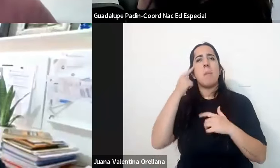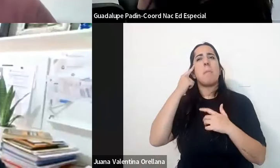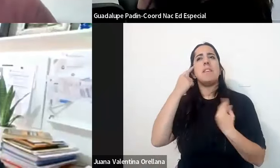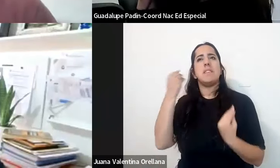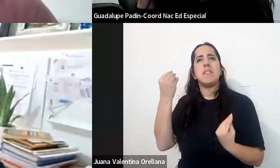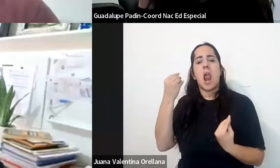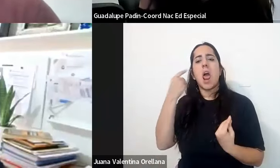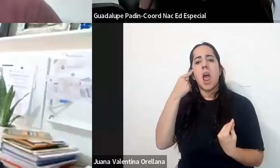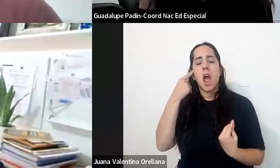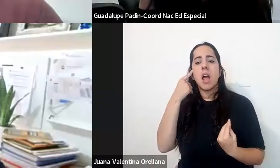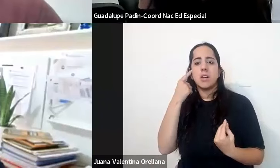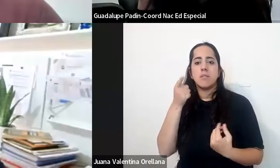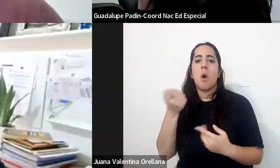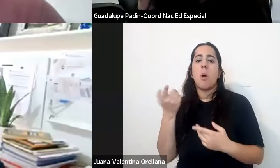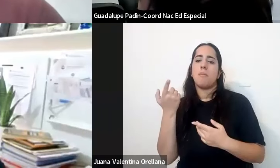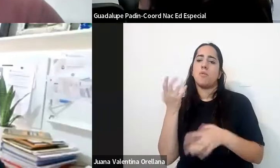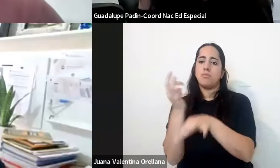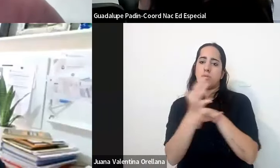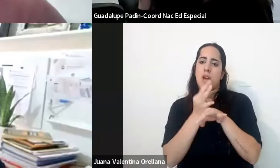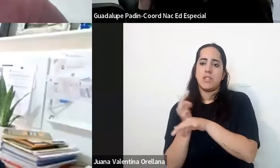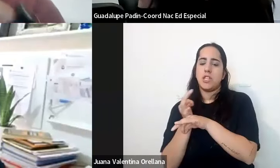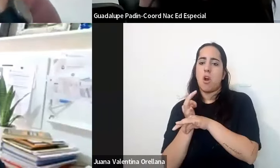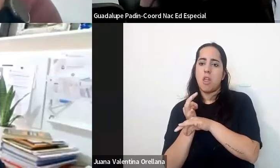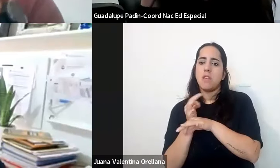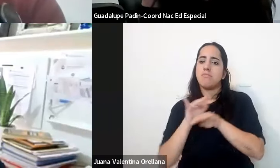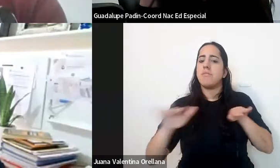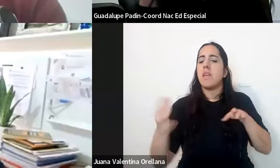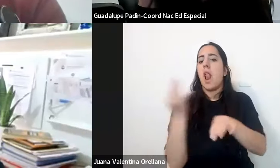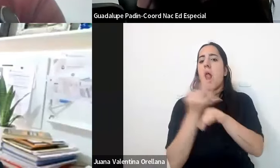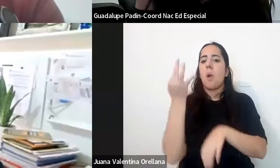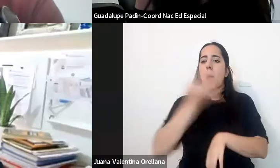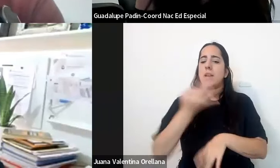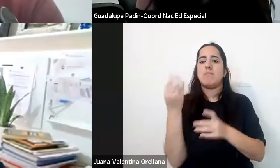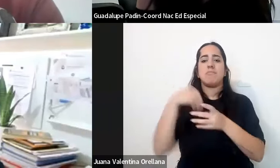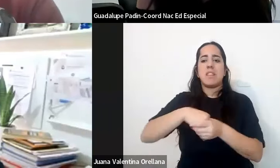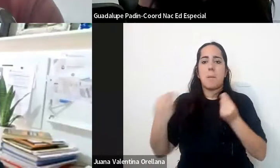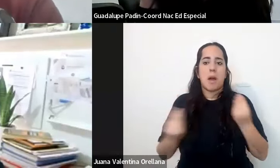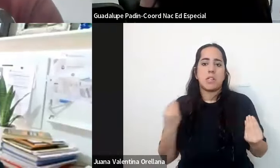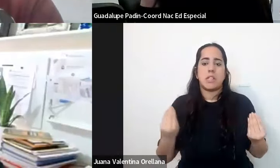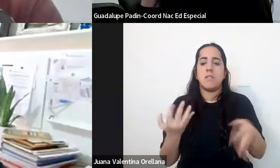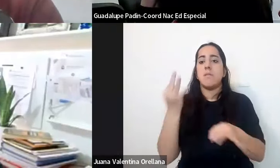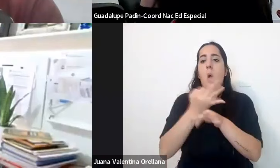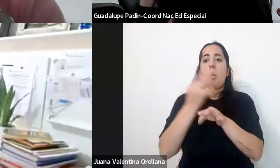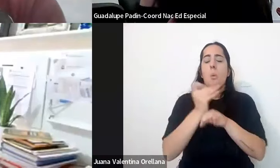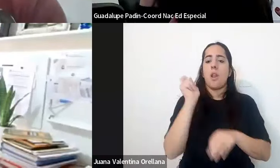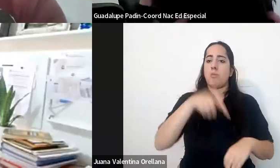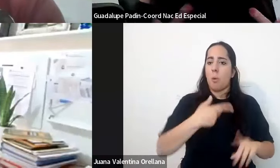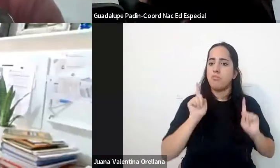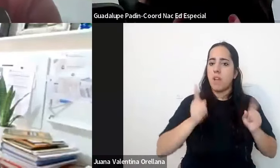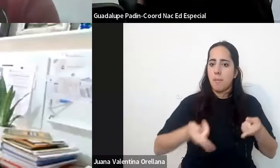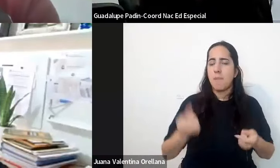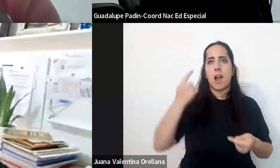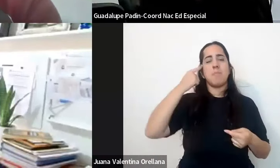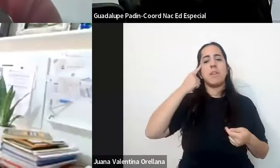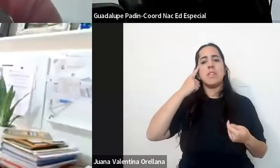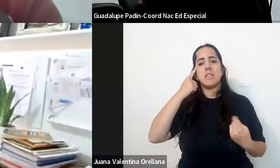educativos sino en términos de qué pasa en las escuelas especiales y en las escuelas ordinarias para pensar que todo